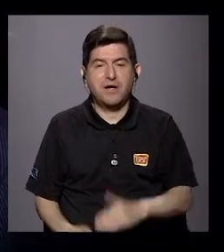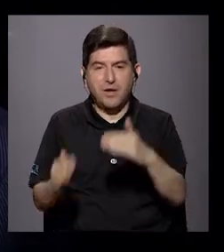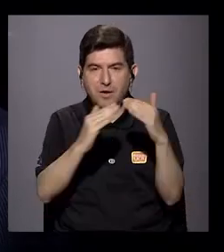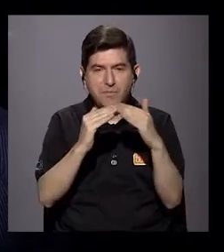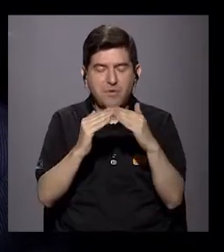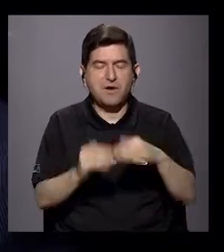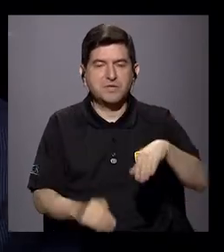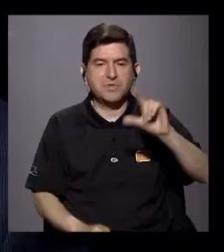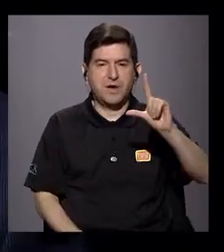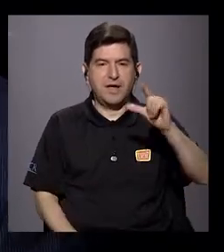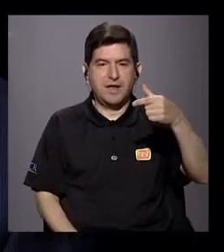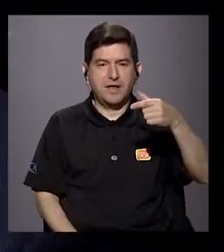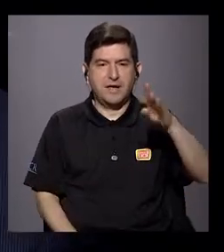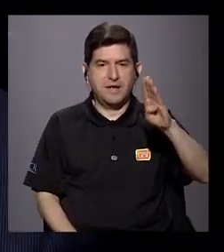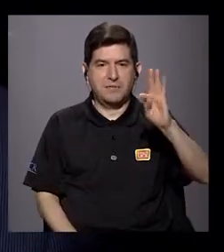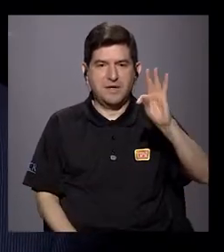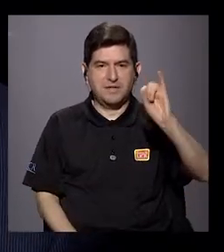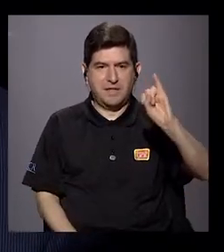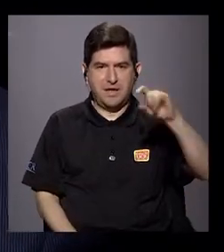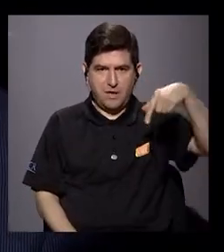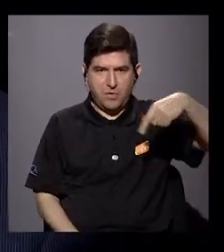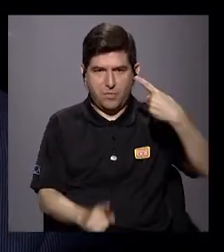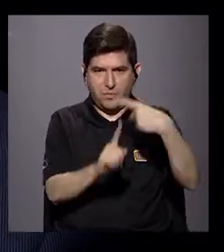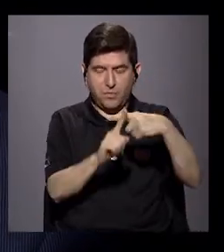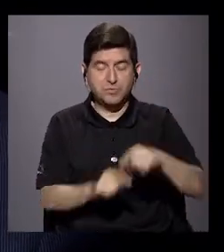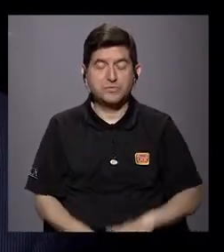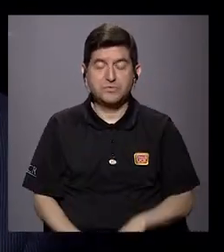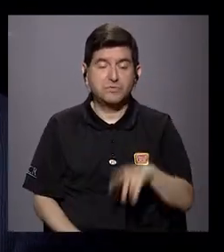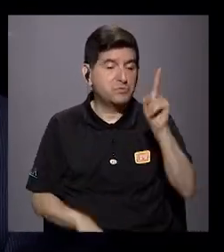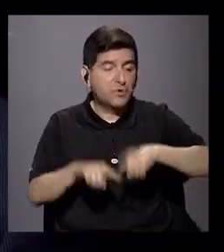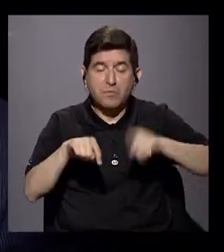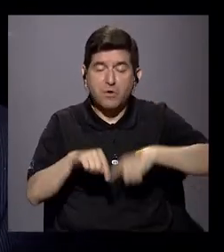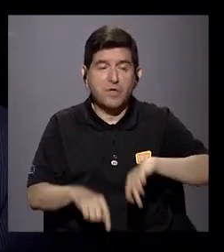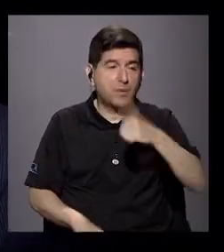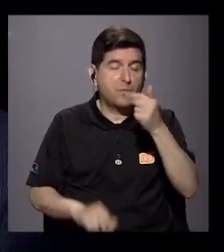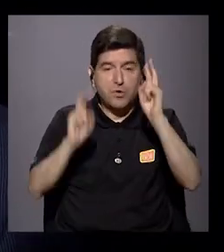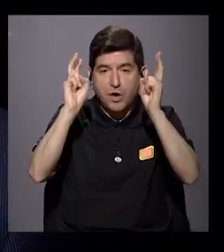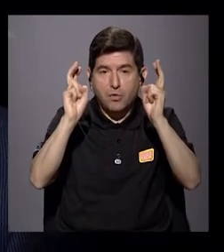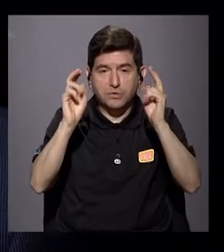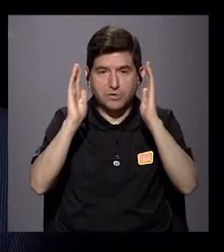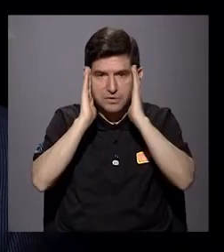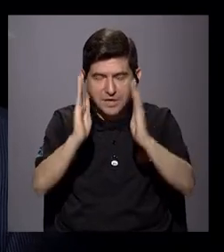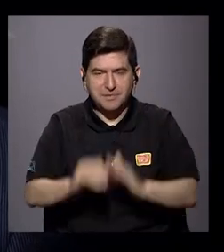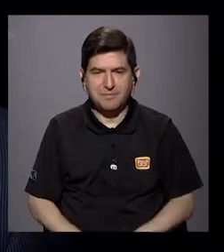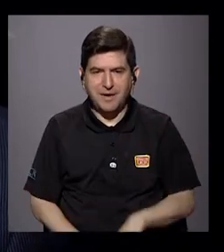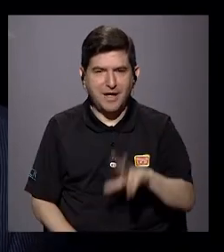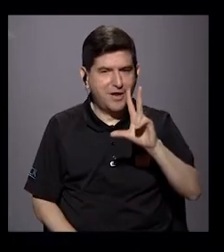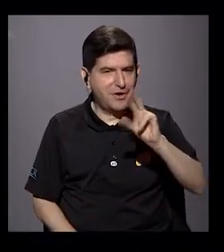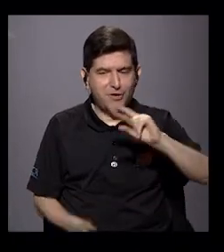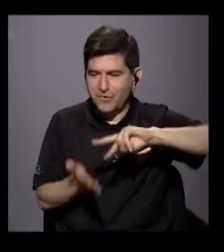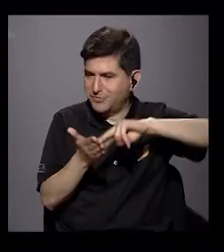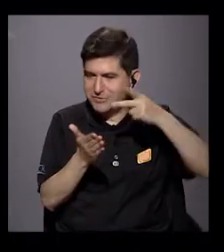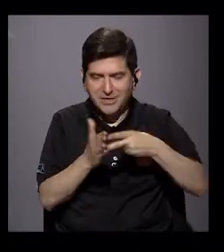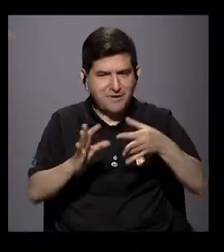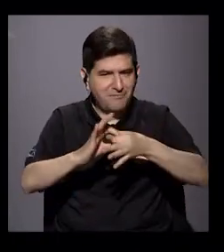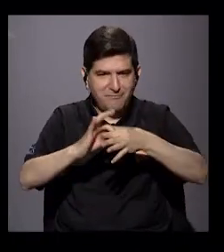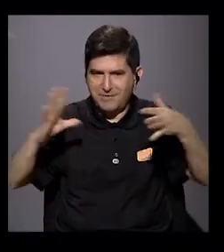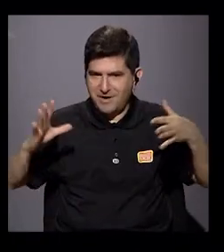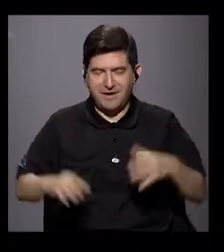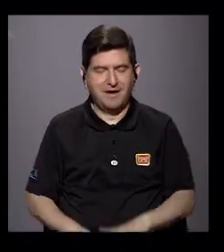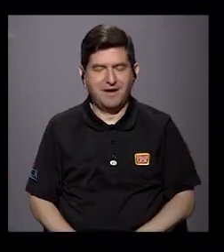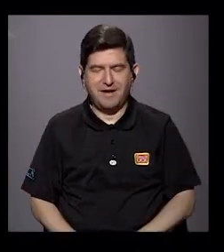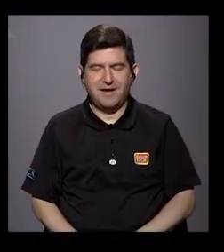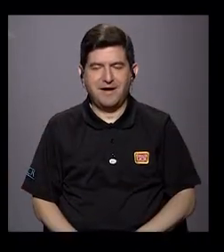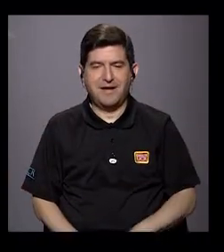población LGTBI, porque entonces tenemos que estar abocados a otros temas. Digo, uno no es excluyente del otro. Trabajar en poblaciones vulnerables